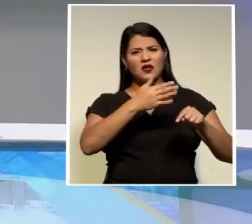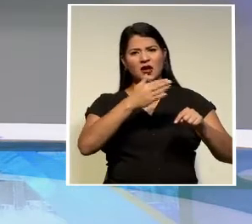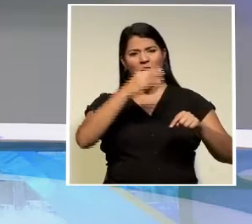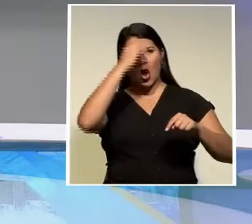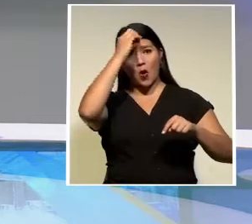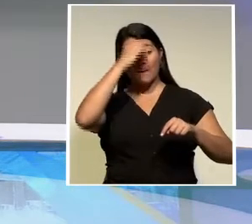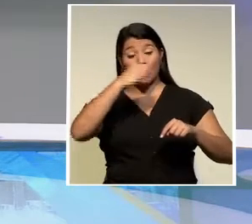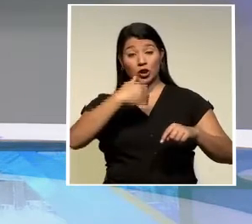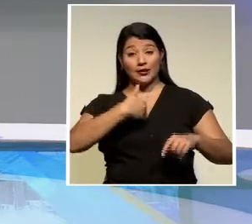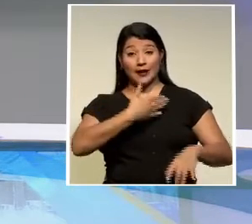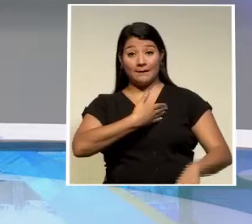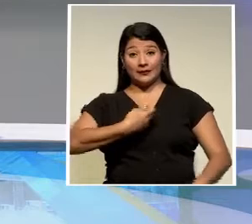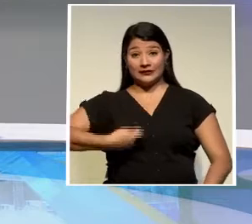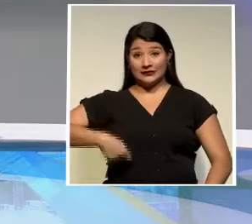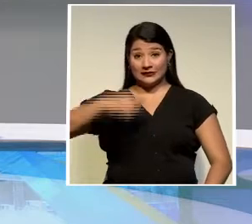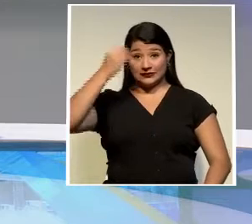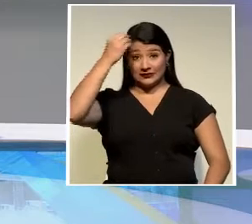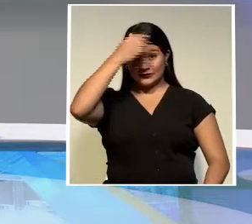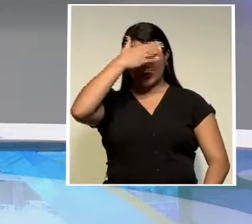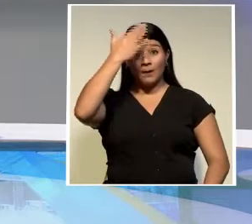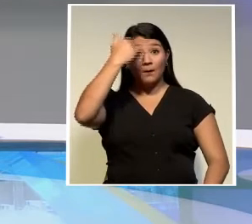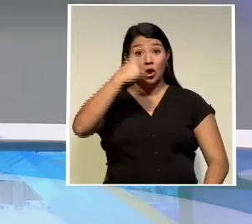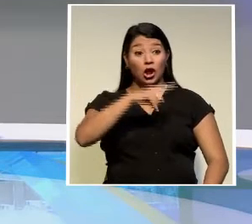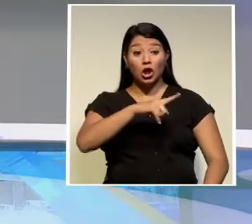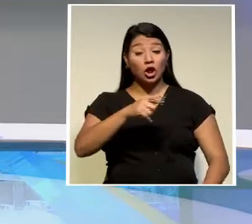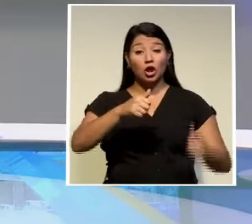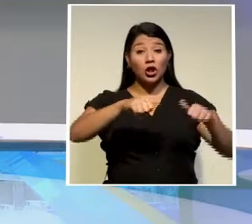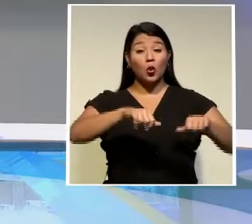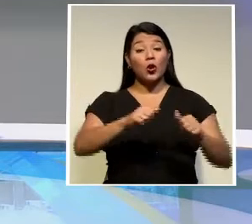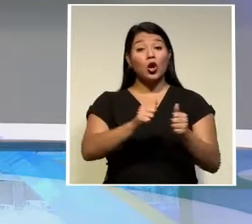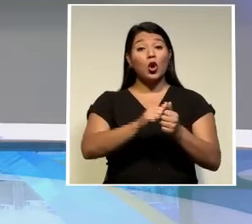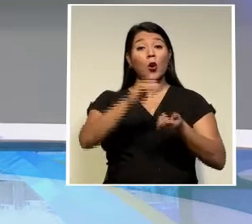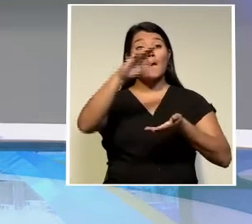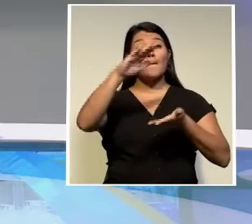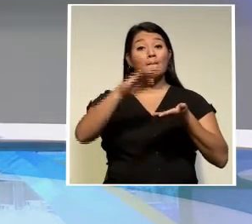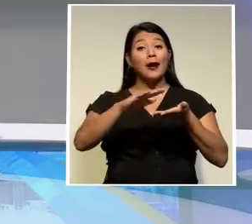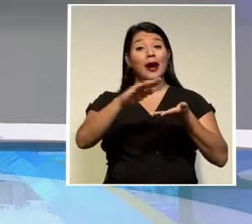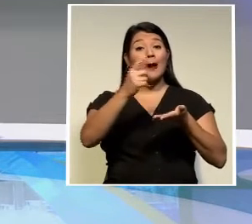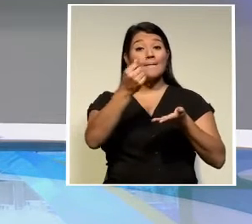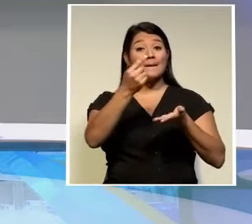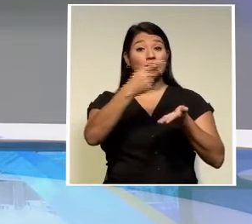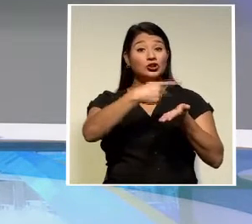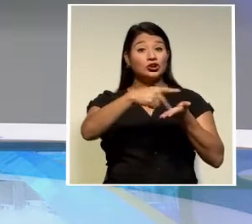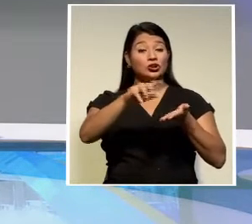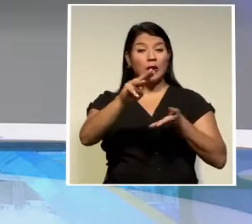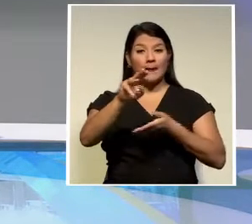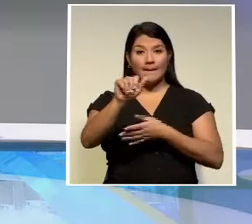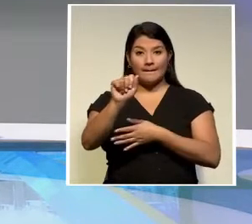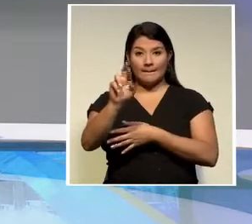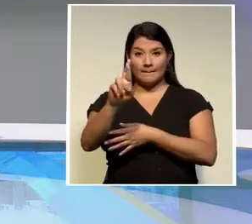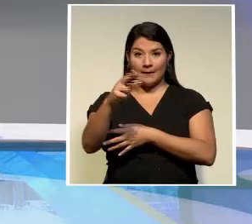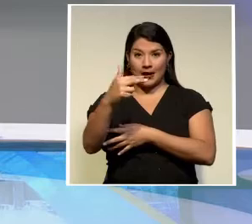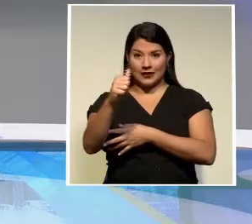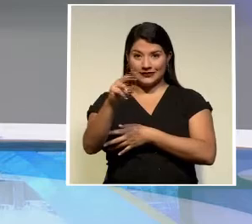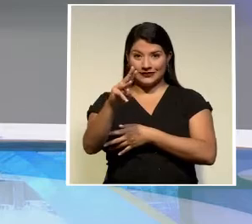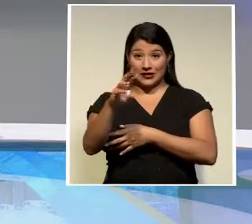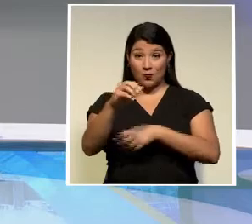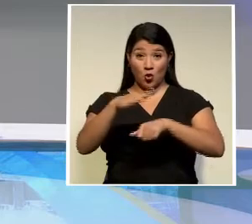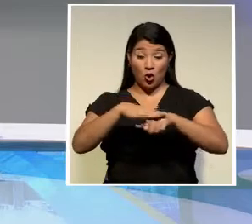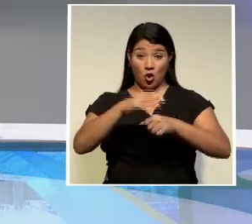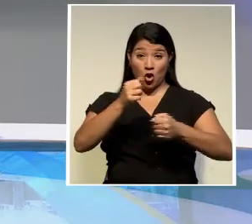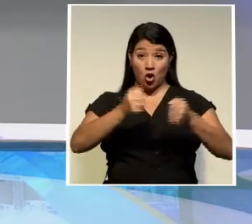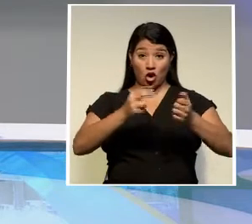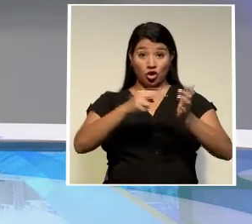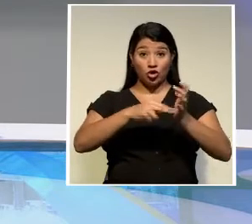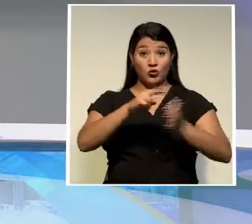Carlos Alvarado a rebajar el cobro del marchamo durante este 2021 según Figueres